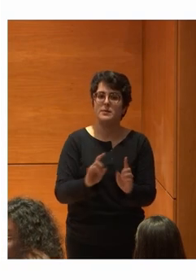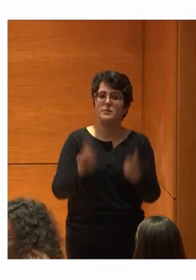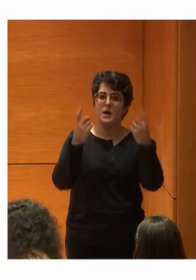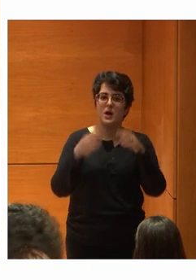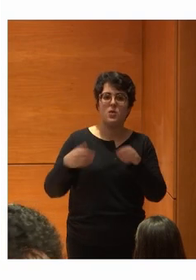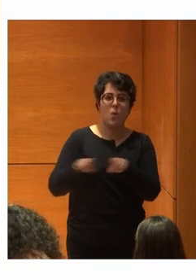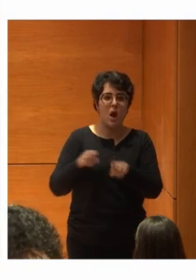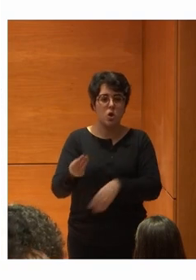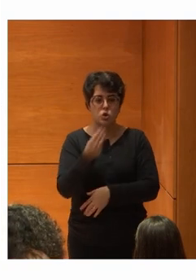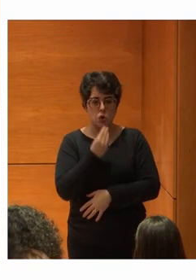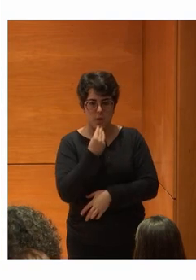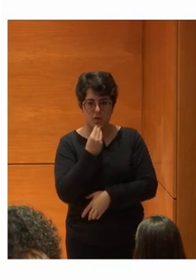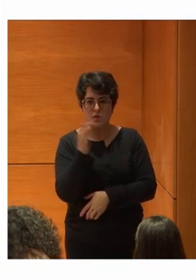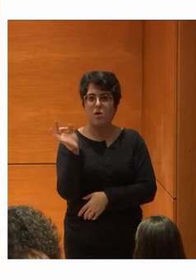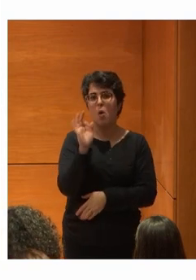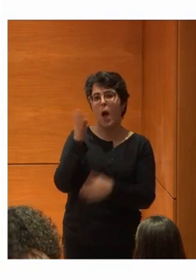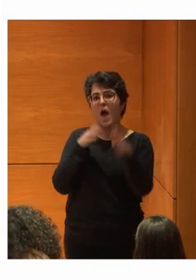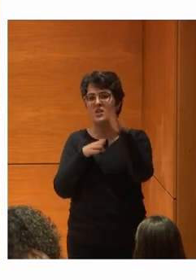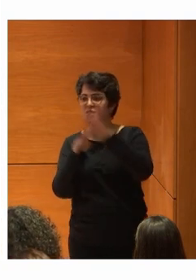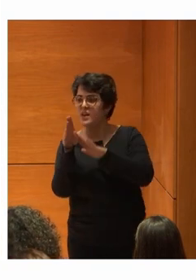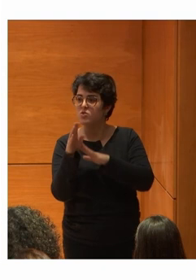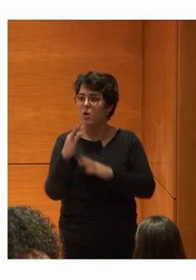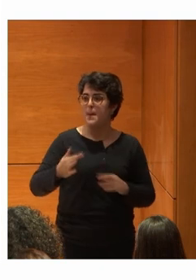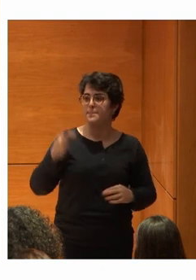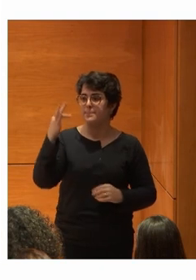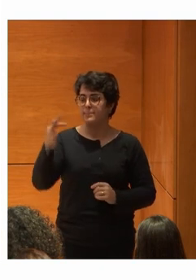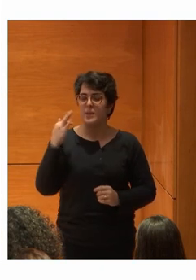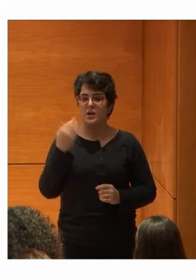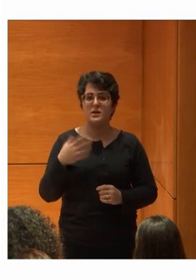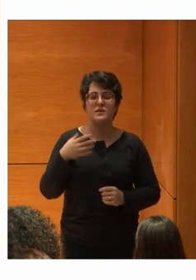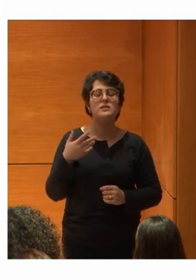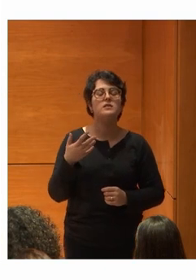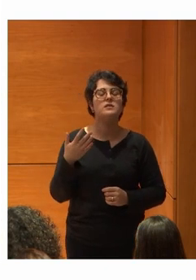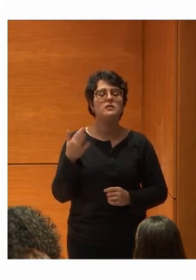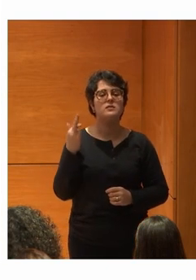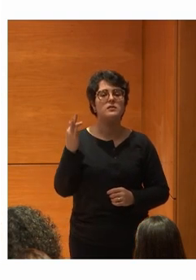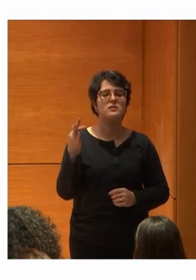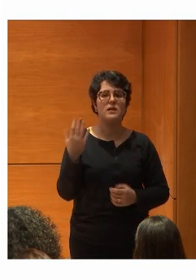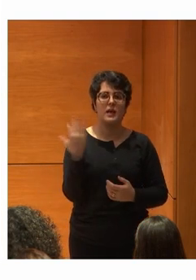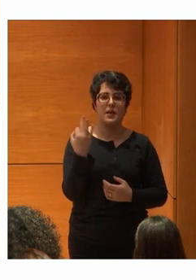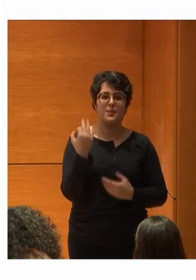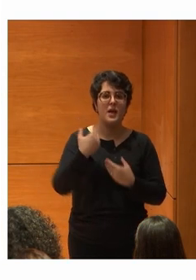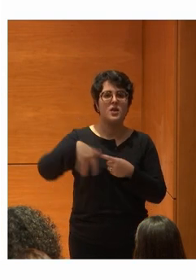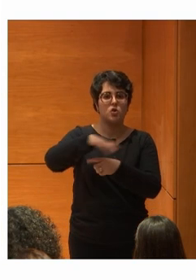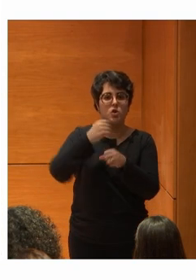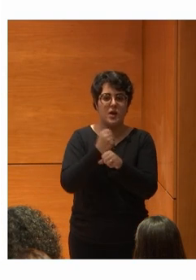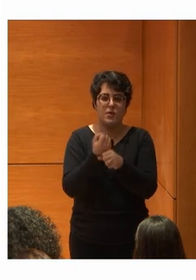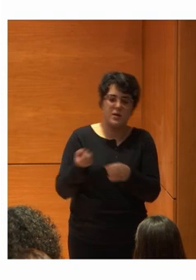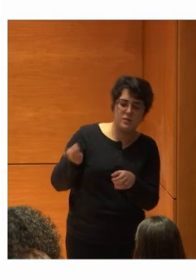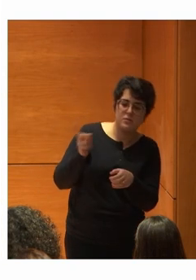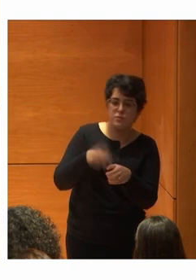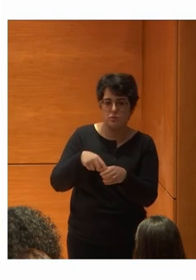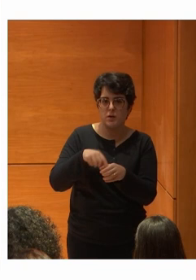consumidores El acceso Y también La incorporación Al mundo laboral Para entrar